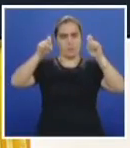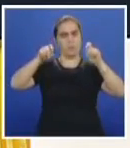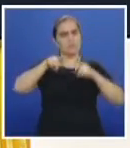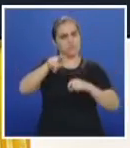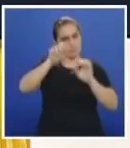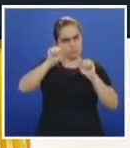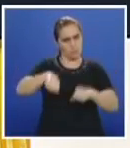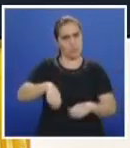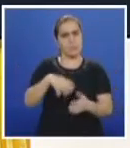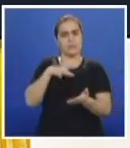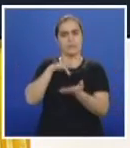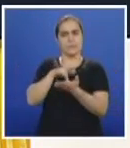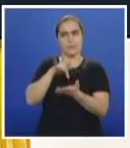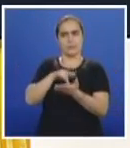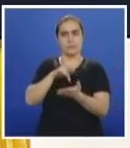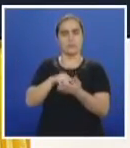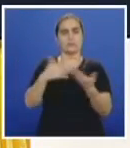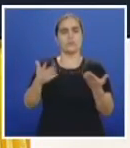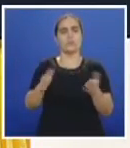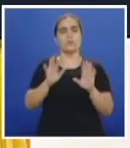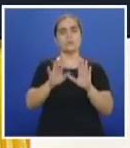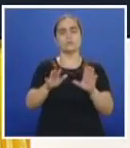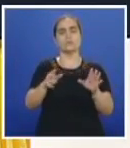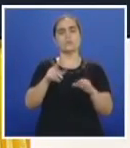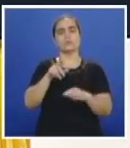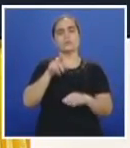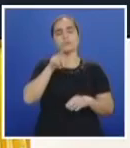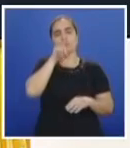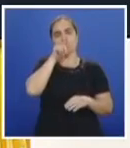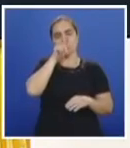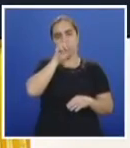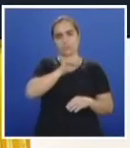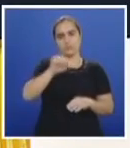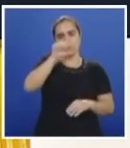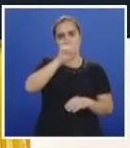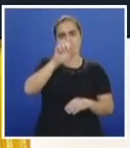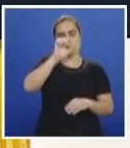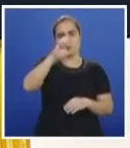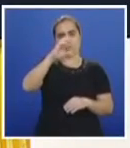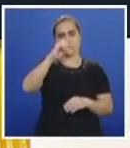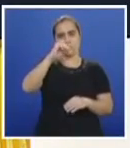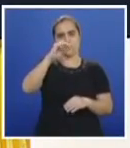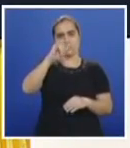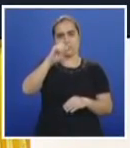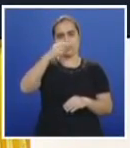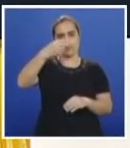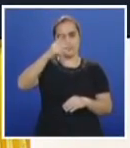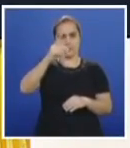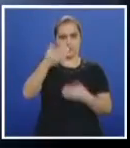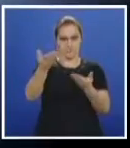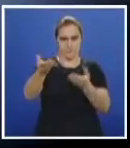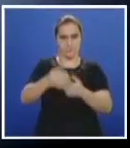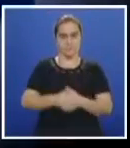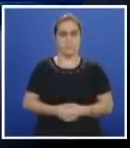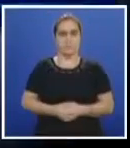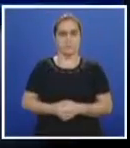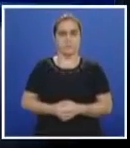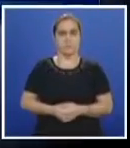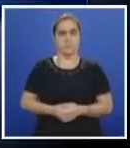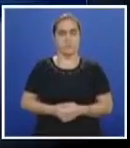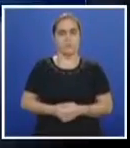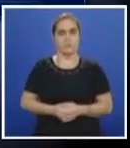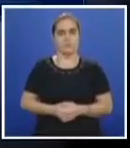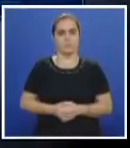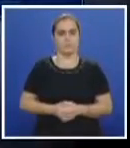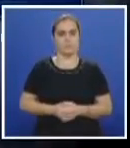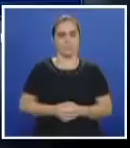Usted puede generar sus inquietudes a través de nuestra cuenta oficial en Twitter, arroba Economía HD. veamos. Economía